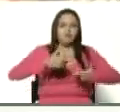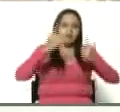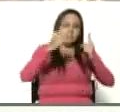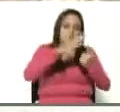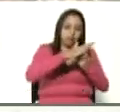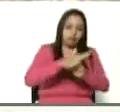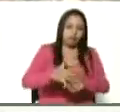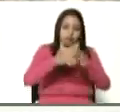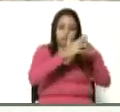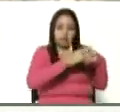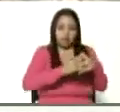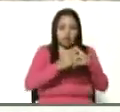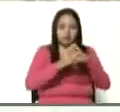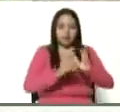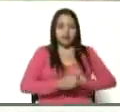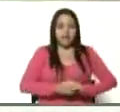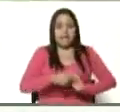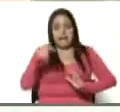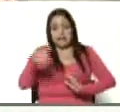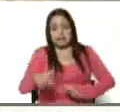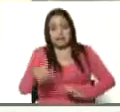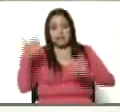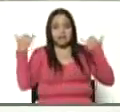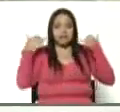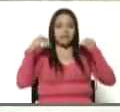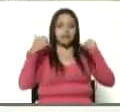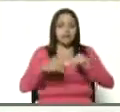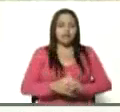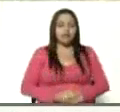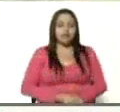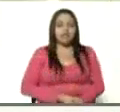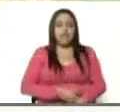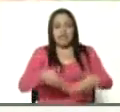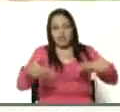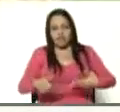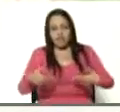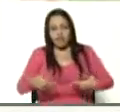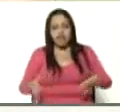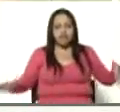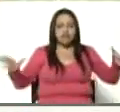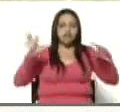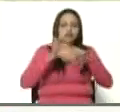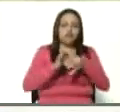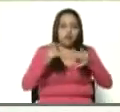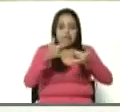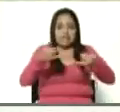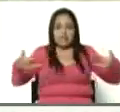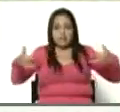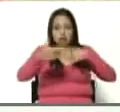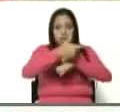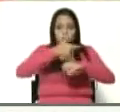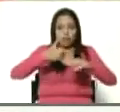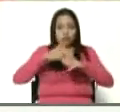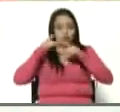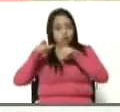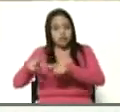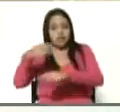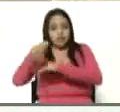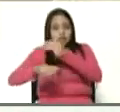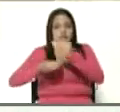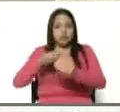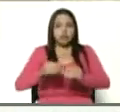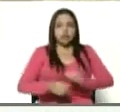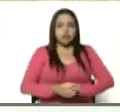presidente. Nos encontramos pues celebrando el esfuerzo mancomunado de una sola línea de gobierno que usted ha generado